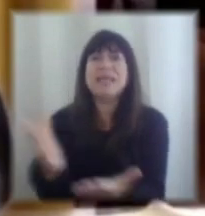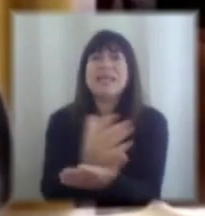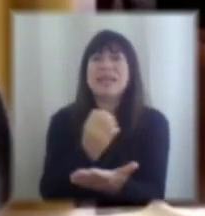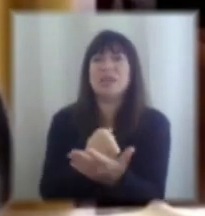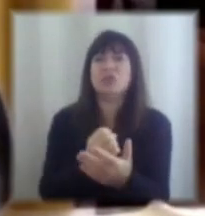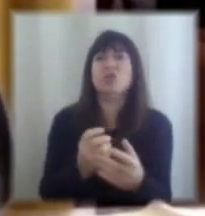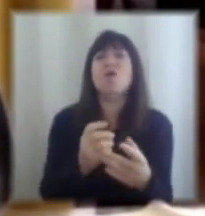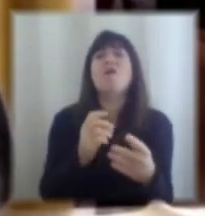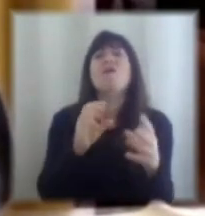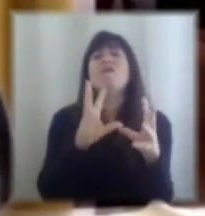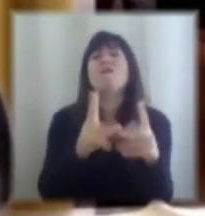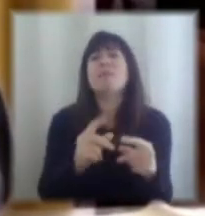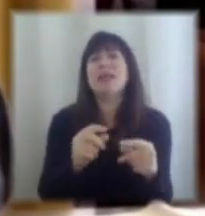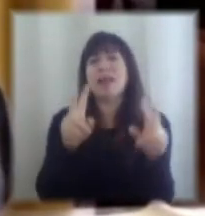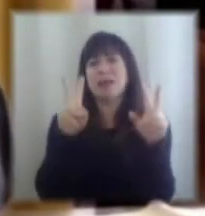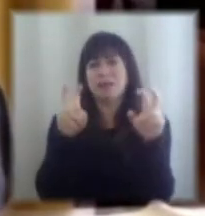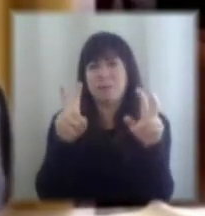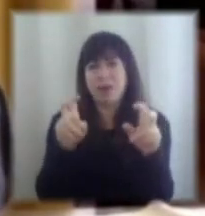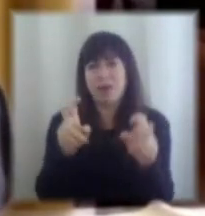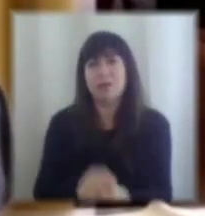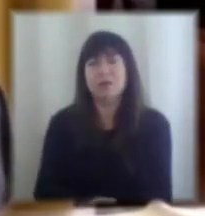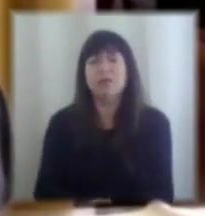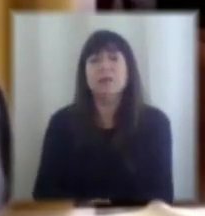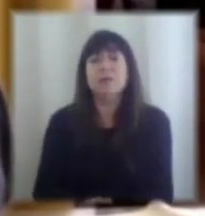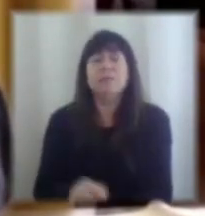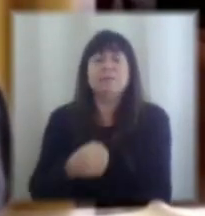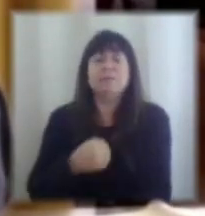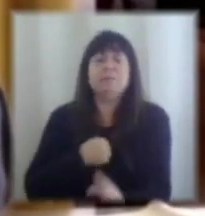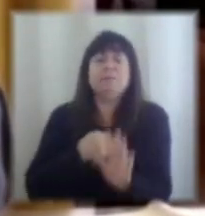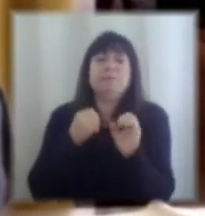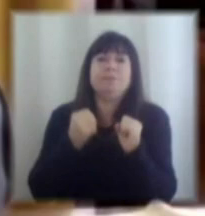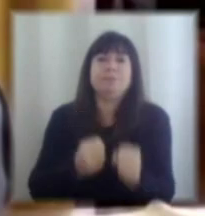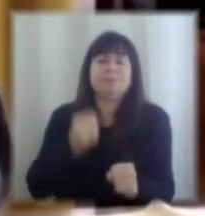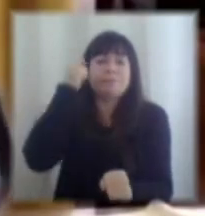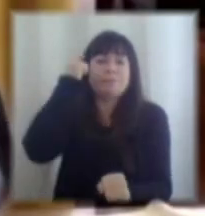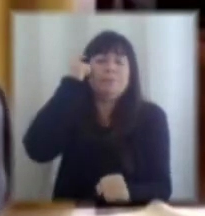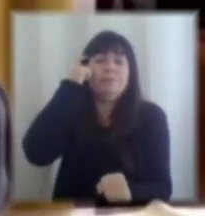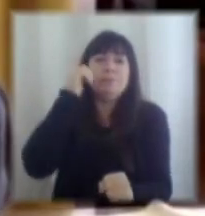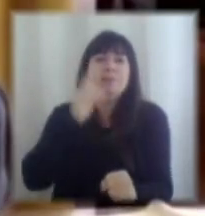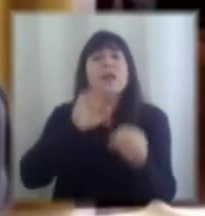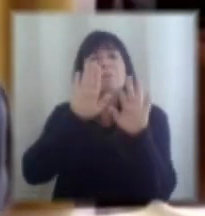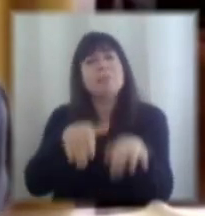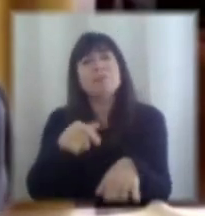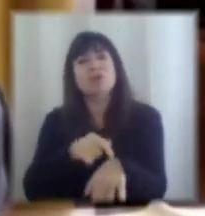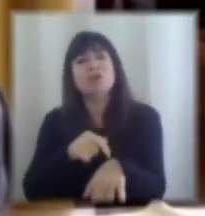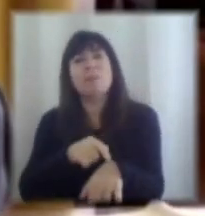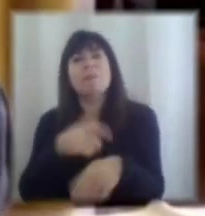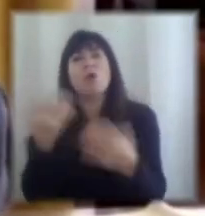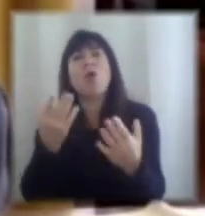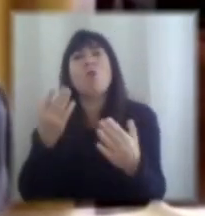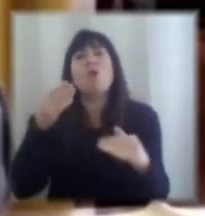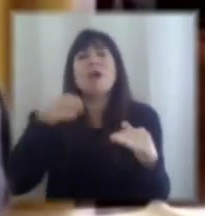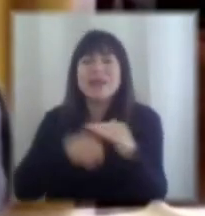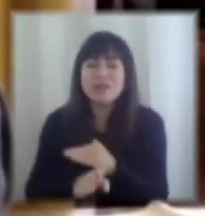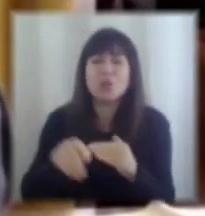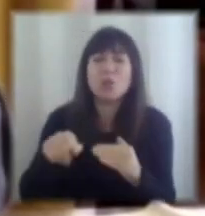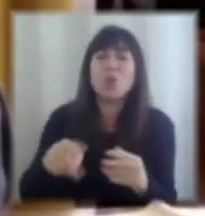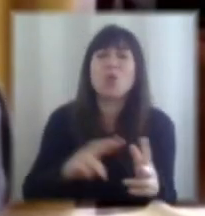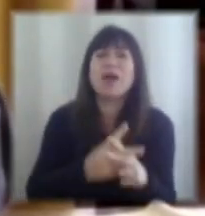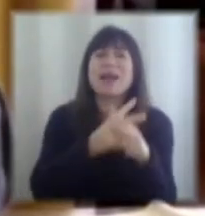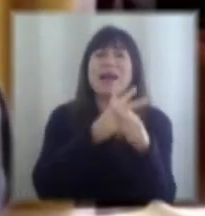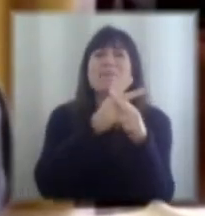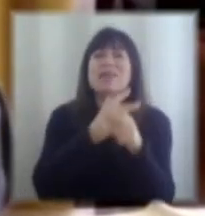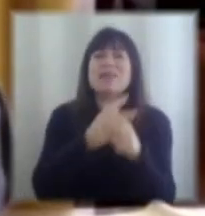familia y del empleo uno puede pensar en paralelo bueno como al mismo tiempo introduzco herramientas que incentiven la